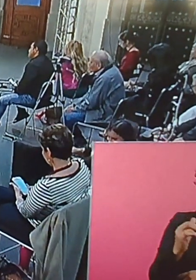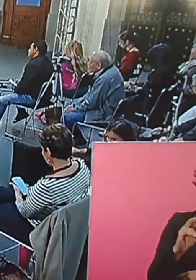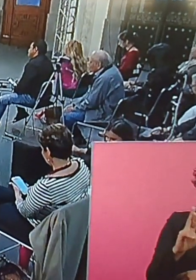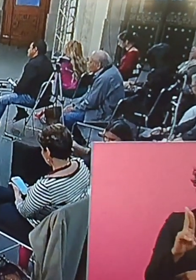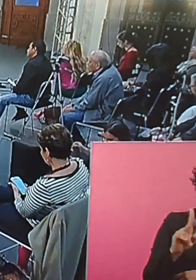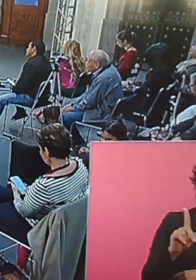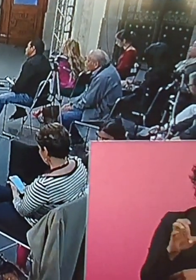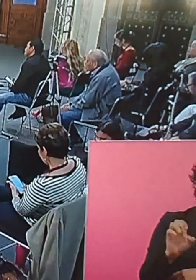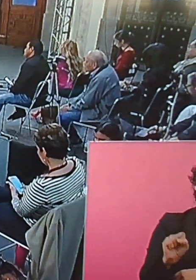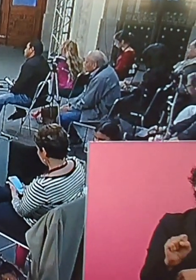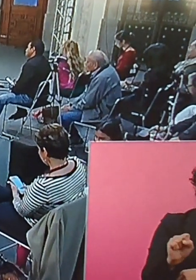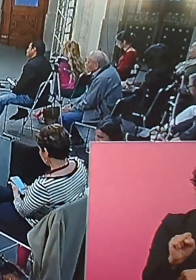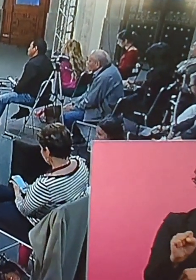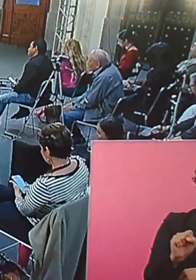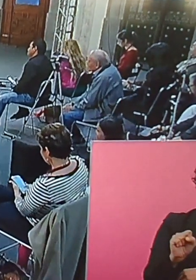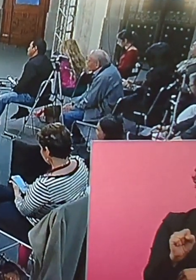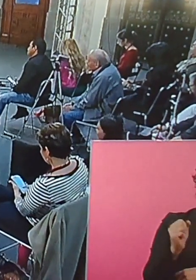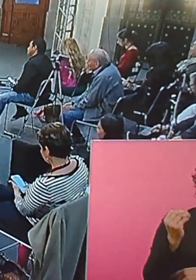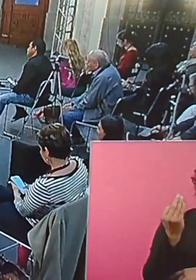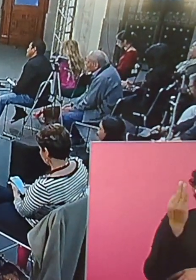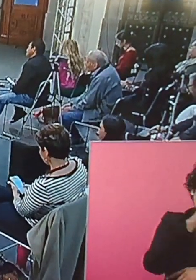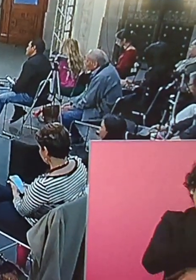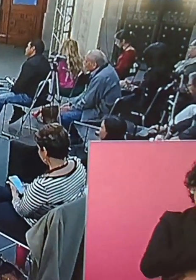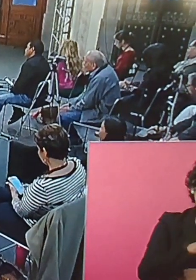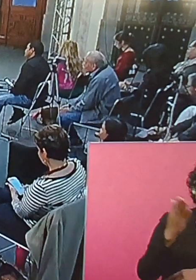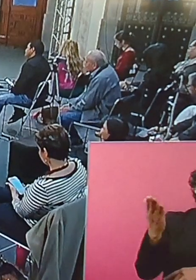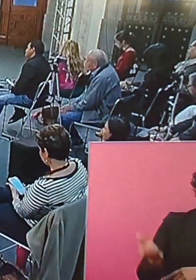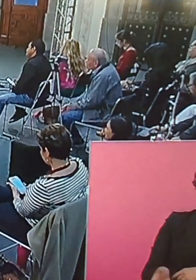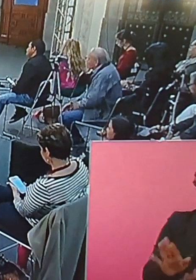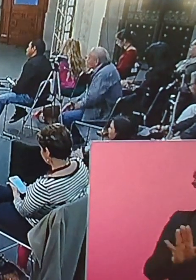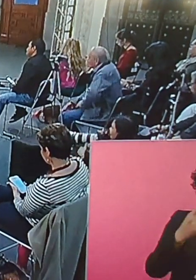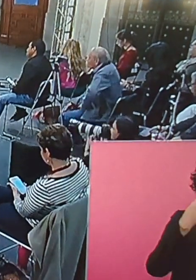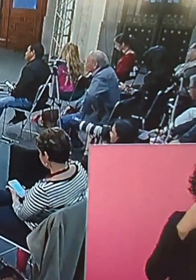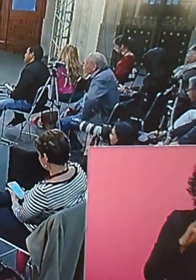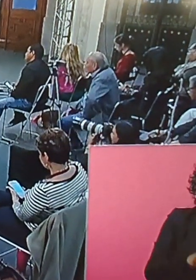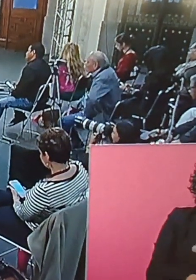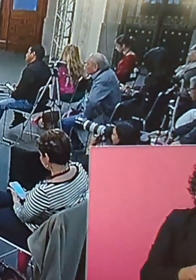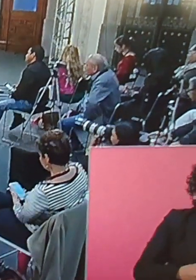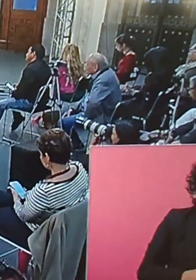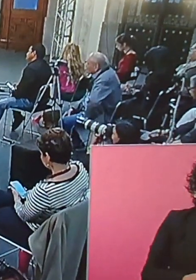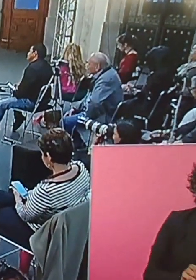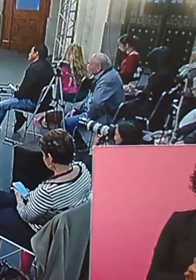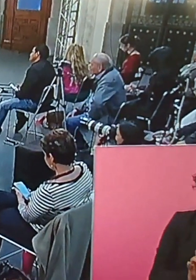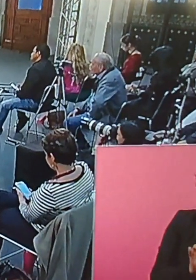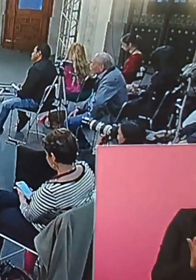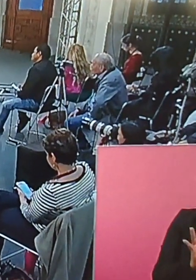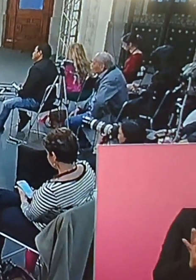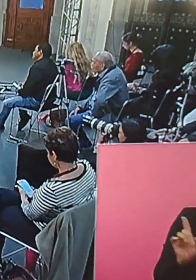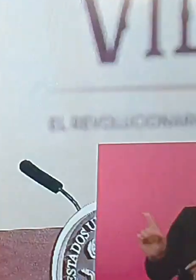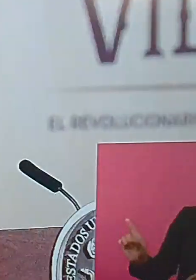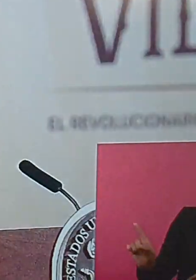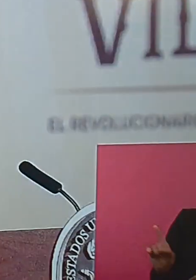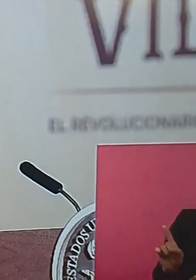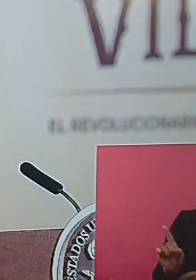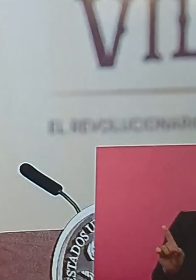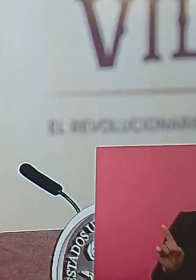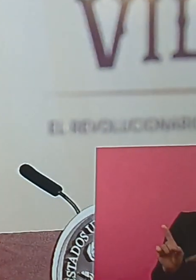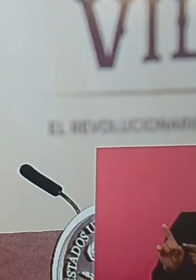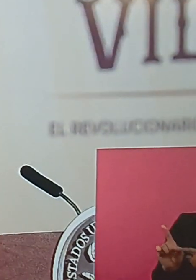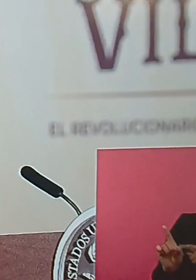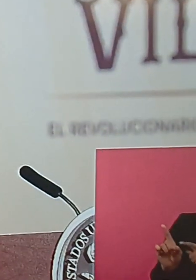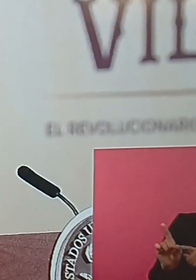De repente, aparecen que nacieron